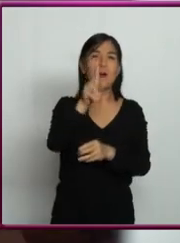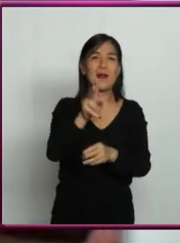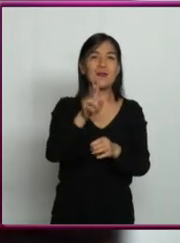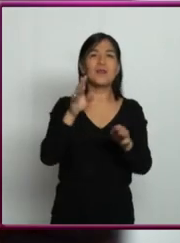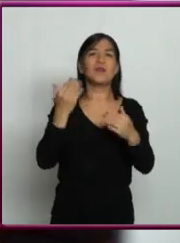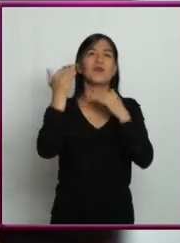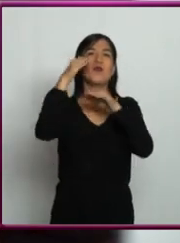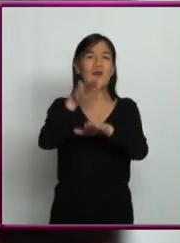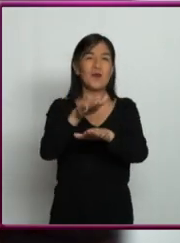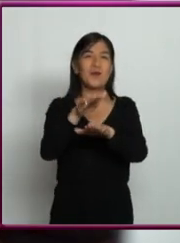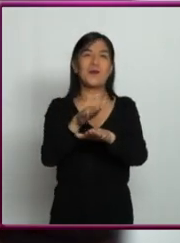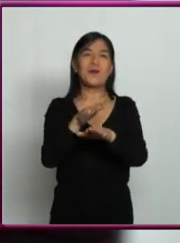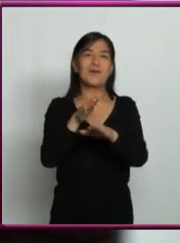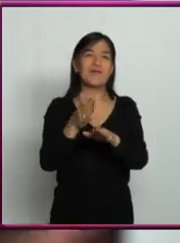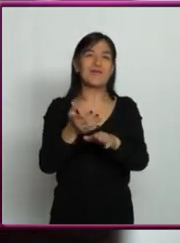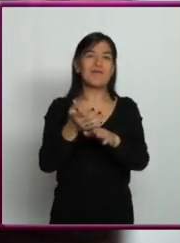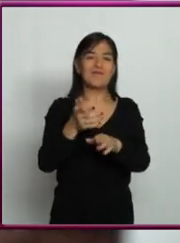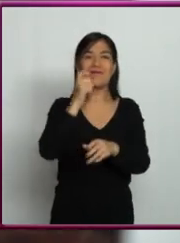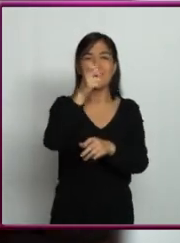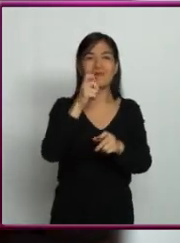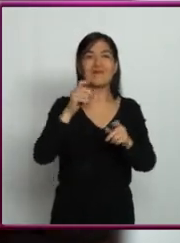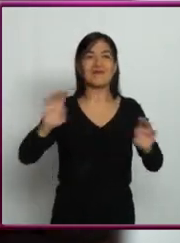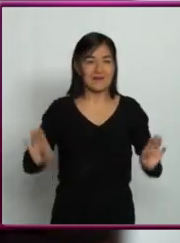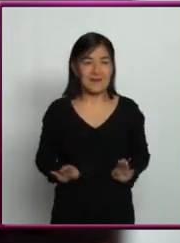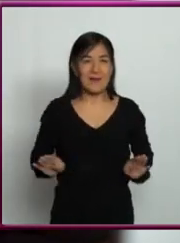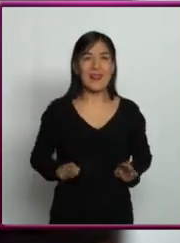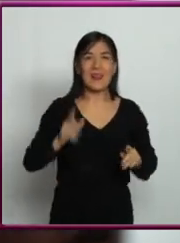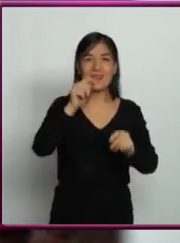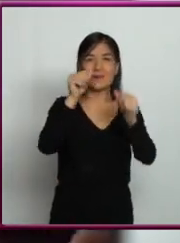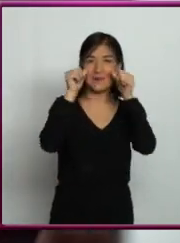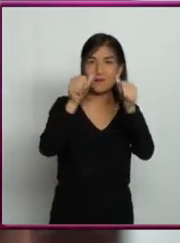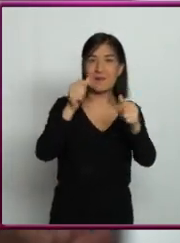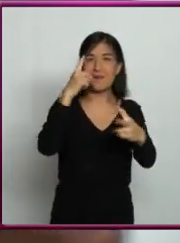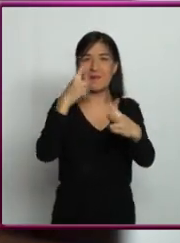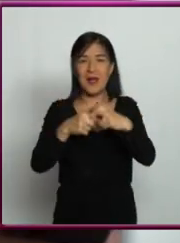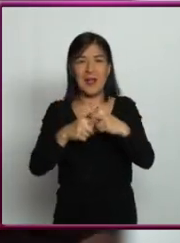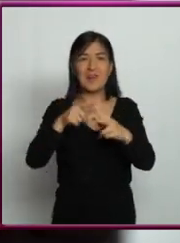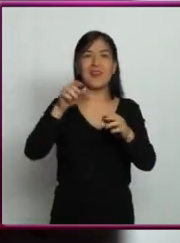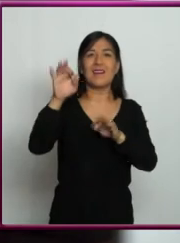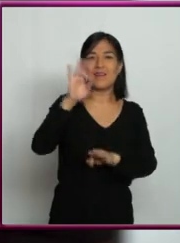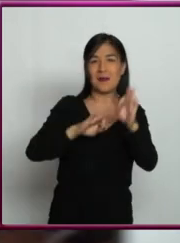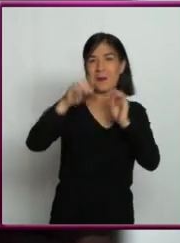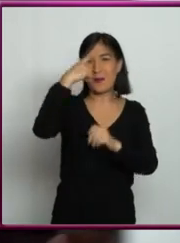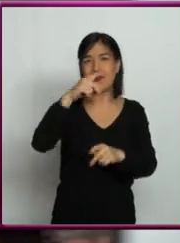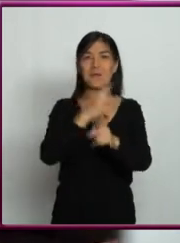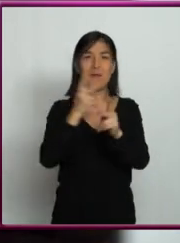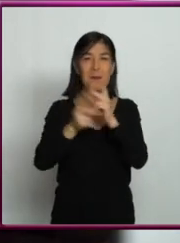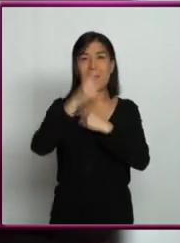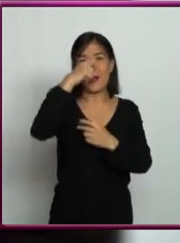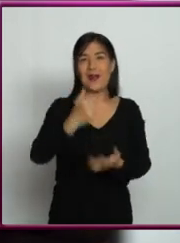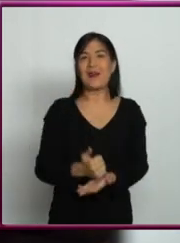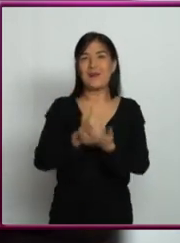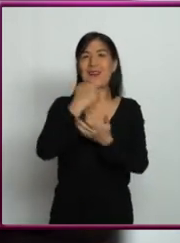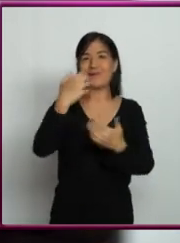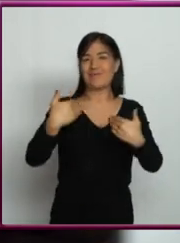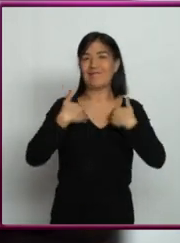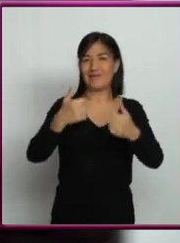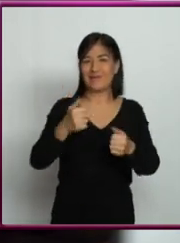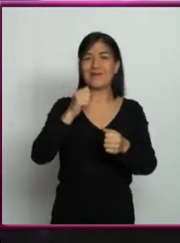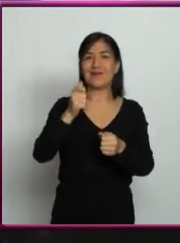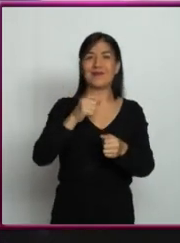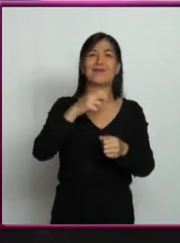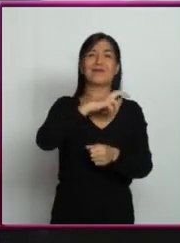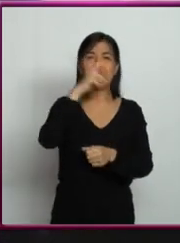qué deberían de poner particular atención de matemáticas o de física en el bachillerato que les va a ayudar a entender este tipo de temas?